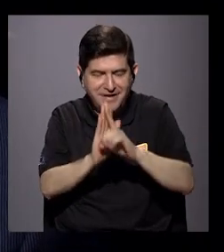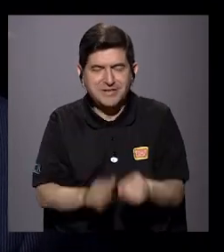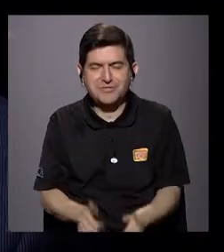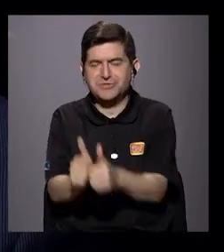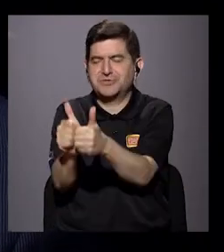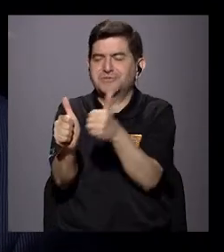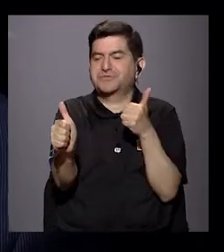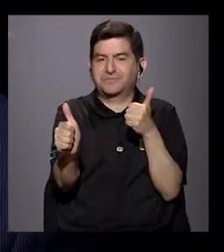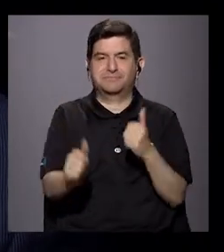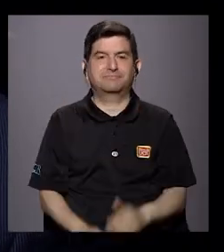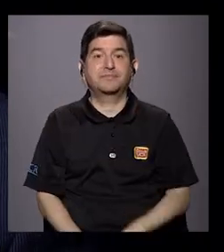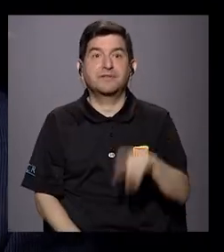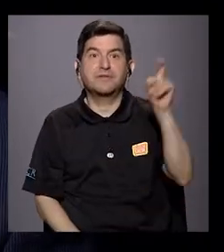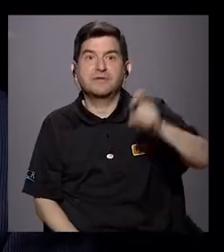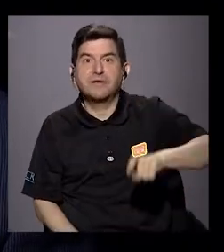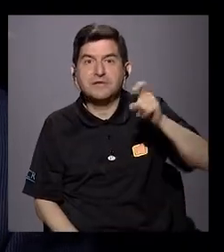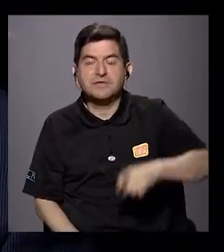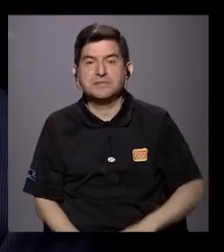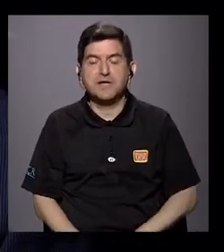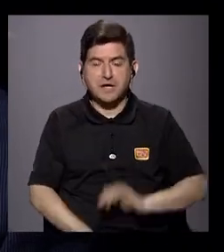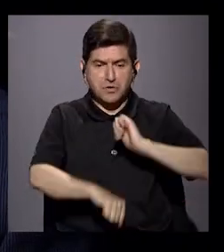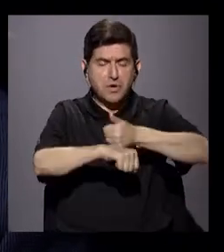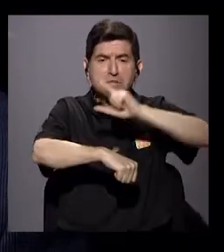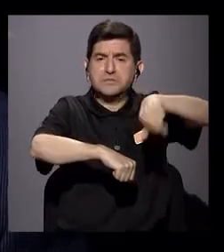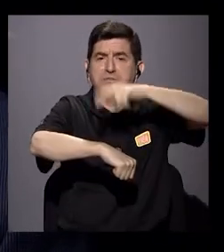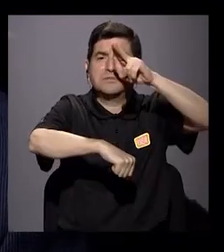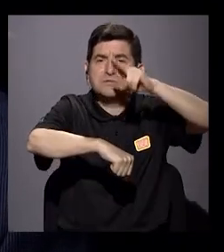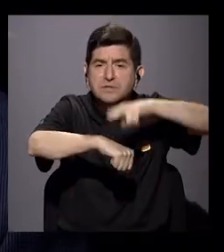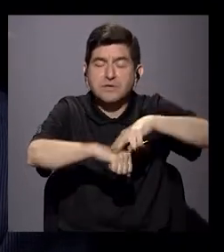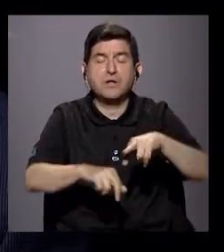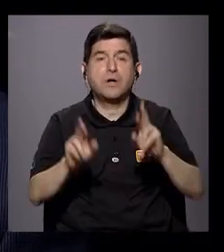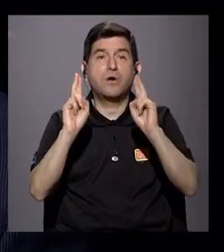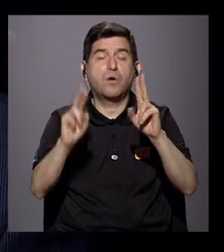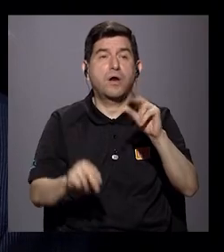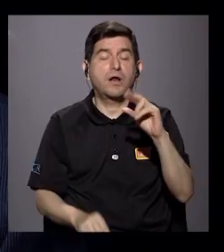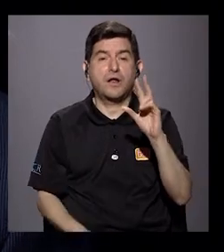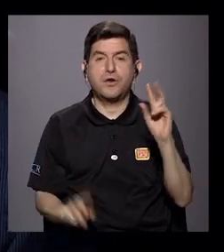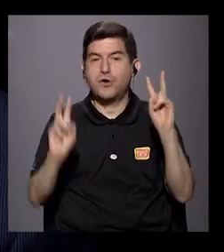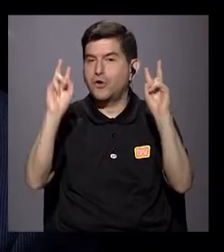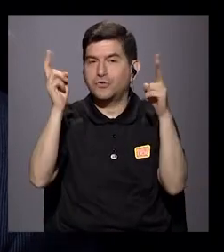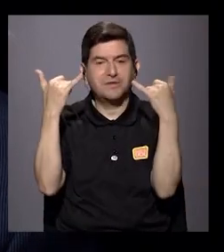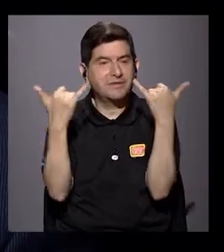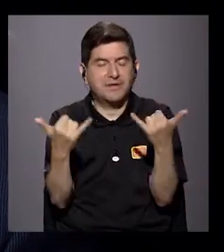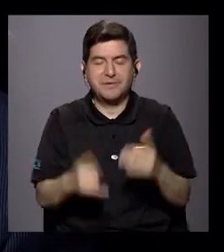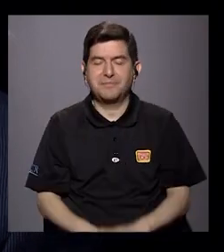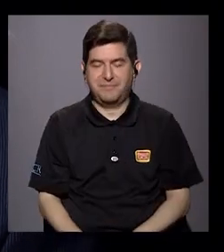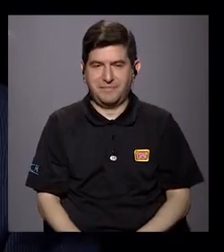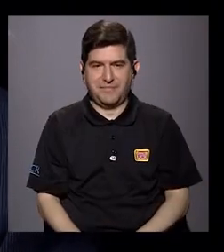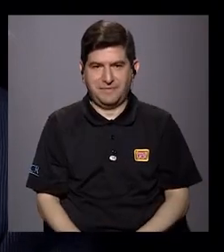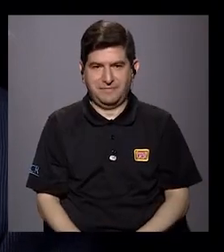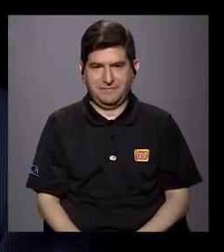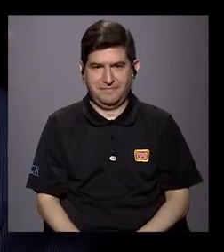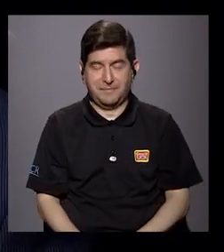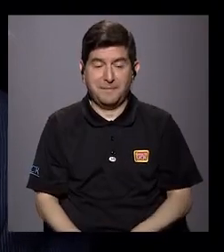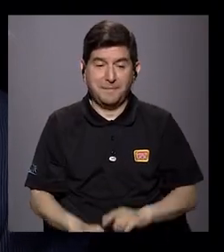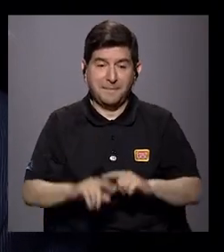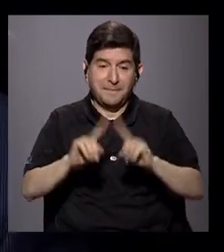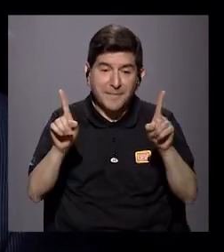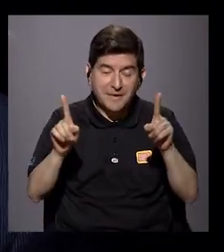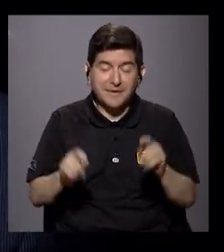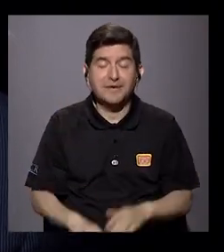habían estado rezagados, sino también de normalizar. Ojalá esto no fuera más un tema, el tema LGTBI no fuera un tema.